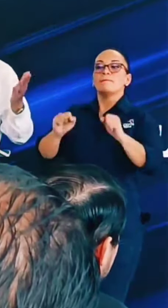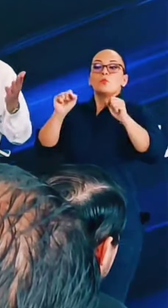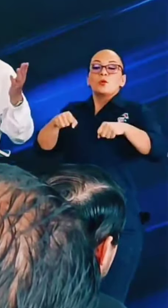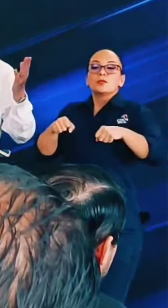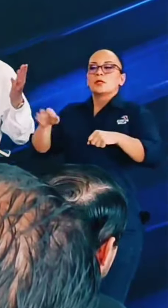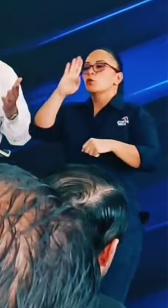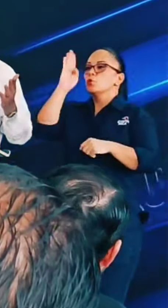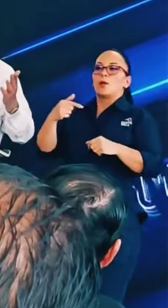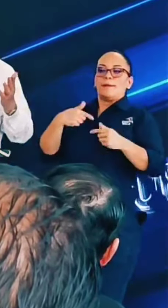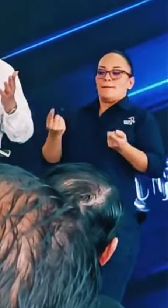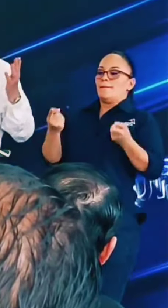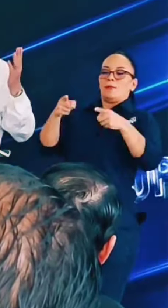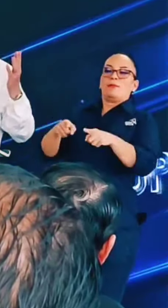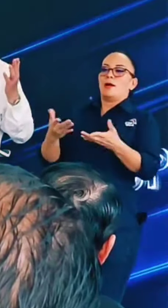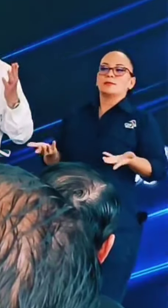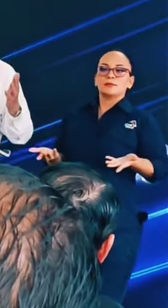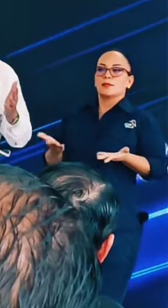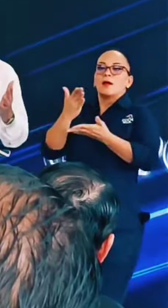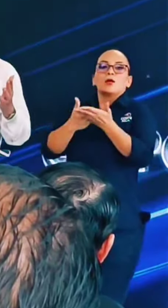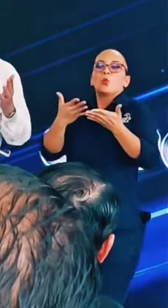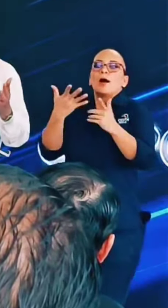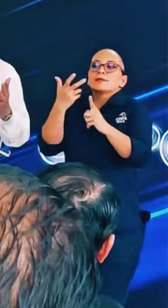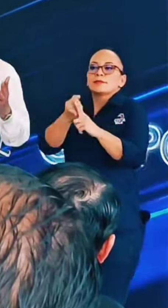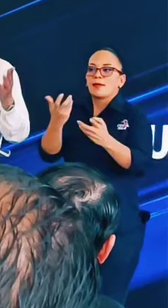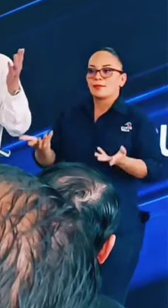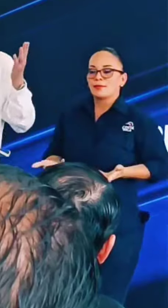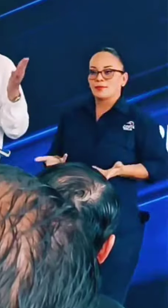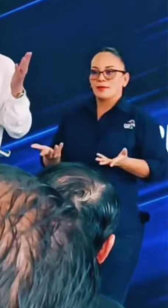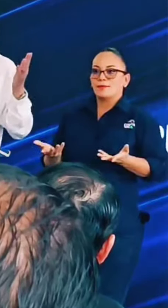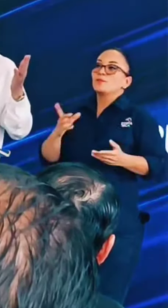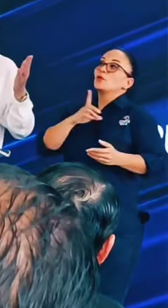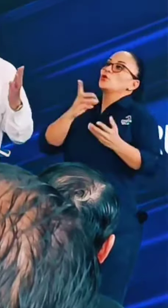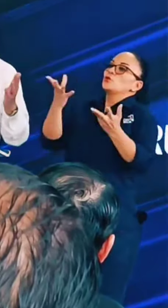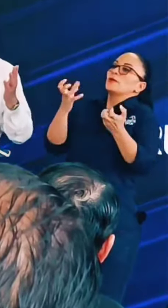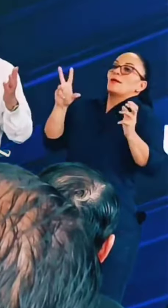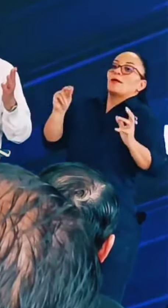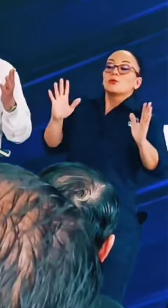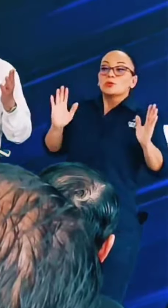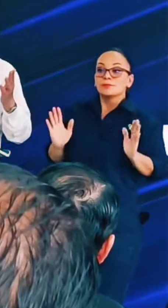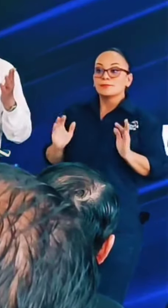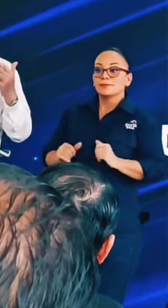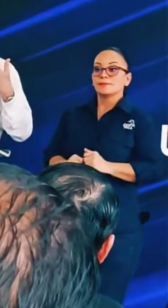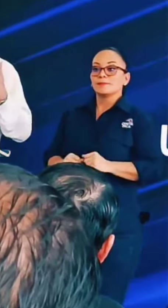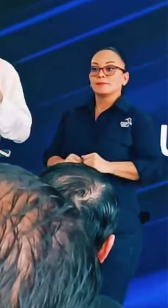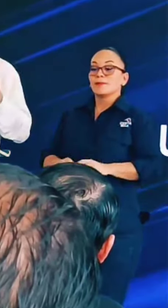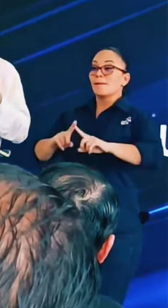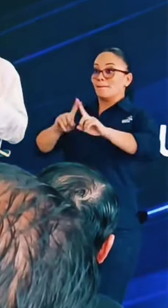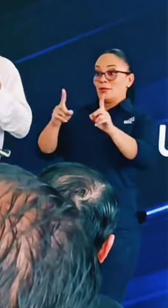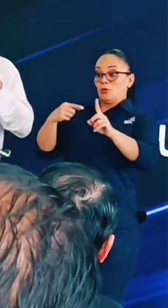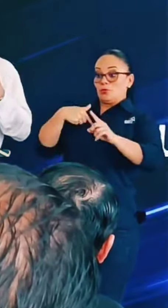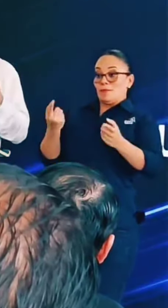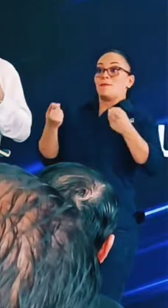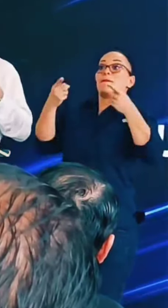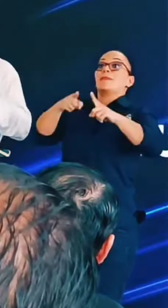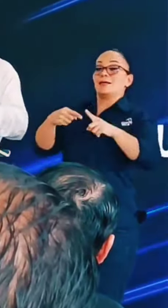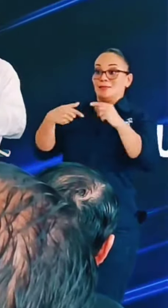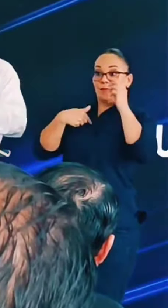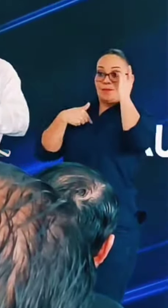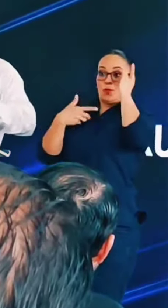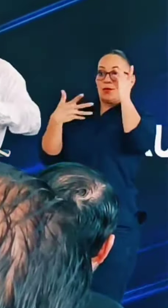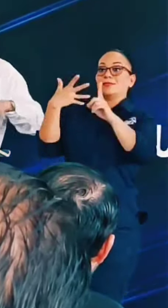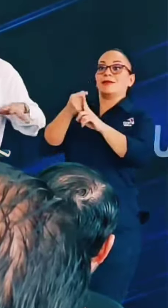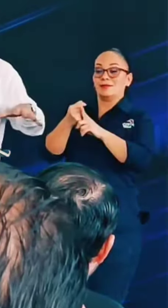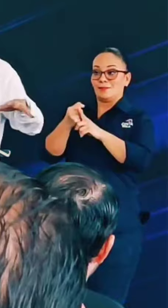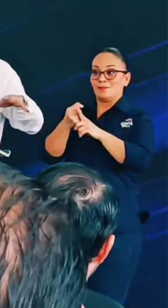nunca me pase a mí un accidente, Dios quiera que no, pero si me pasa a mí sin